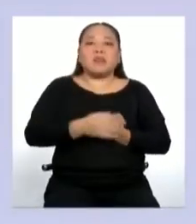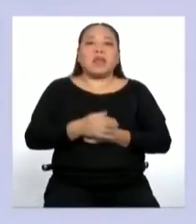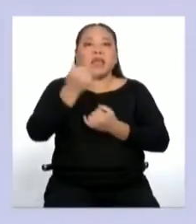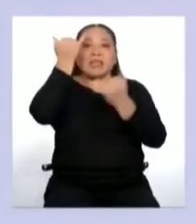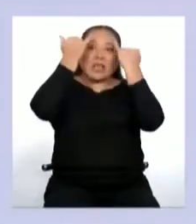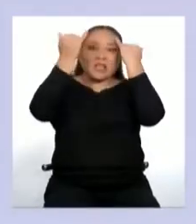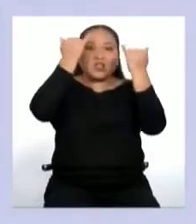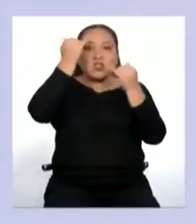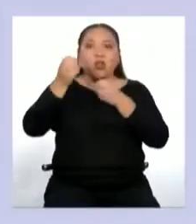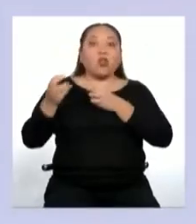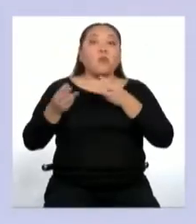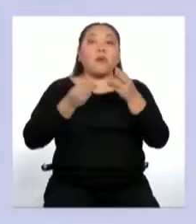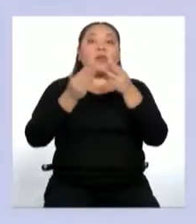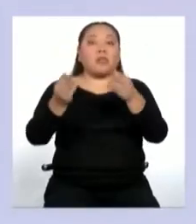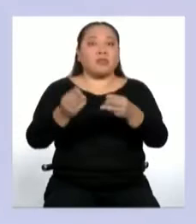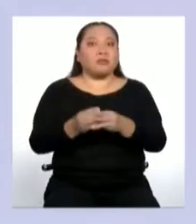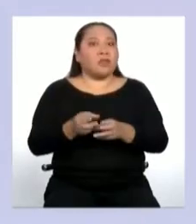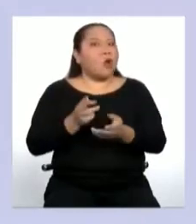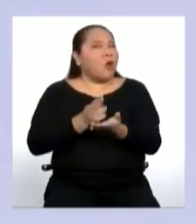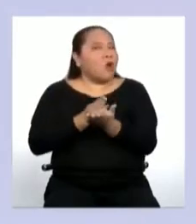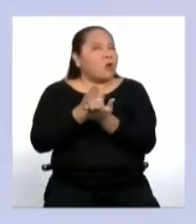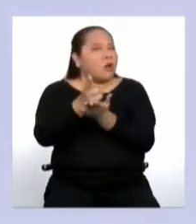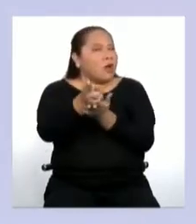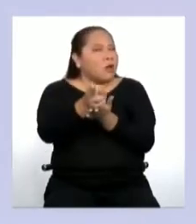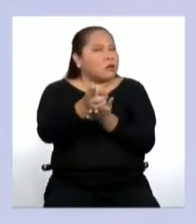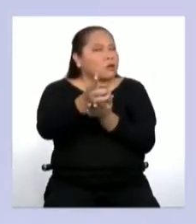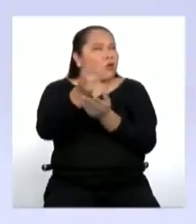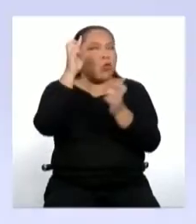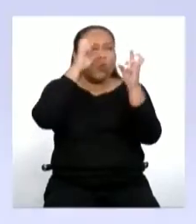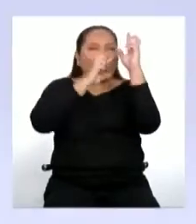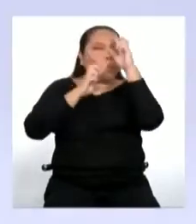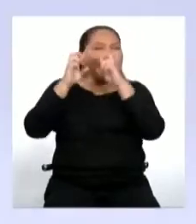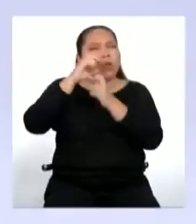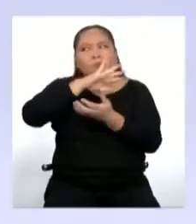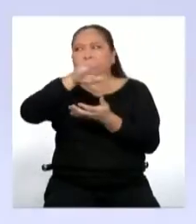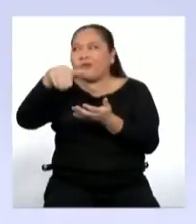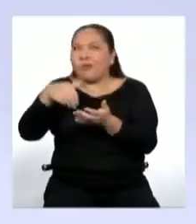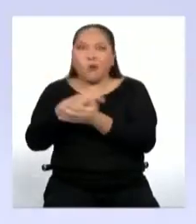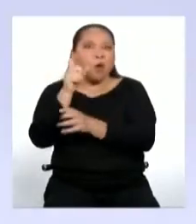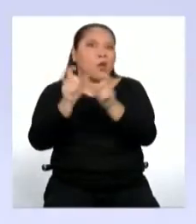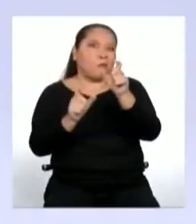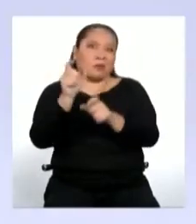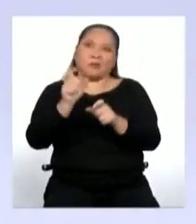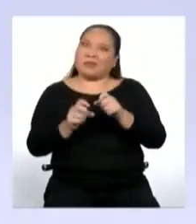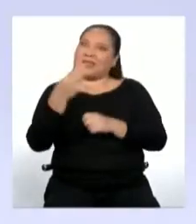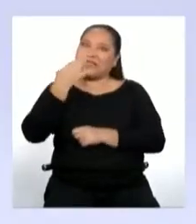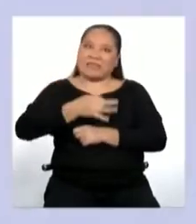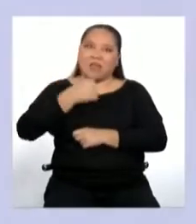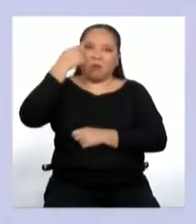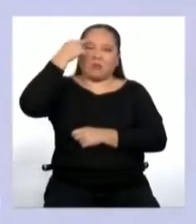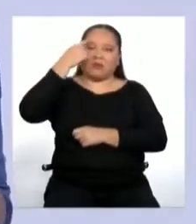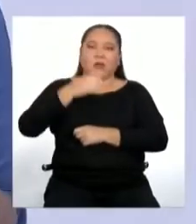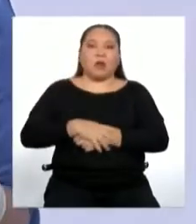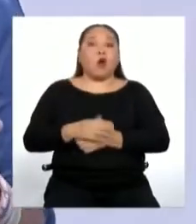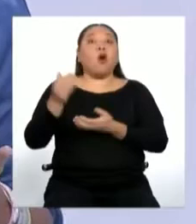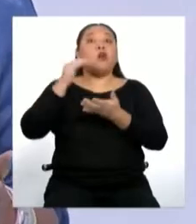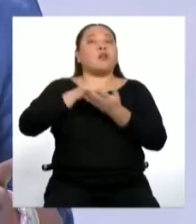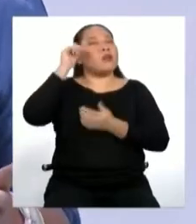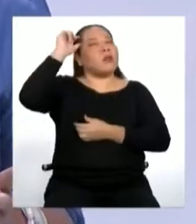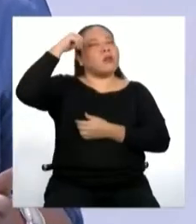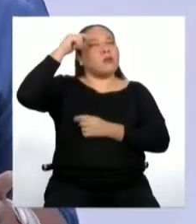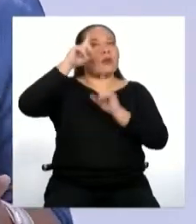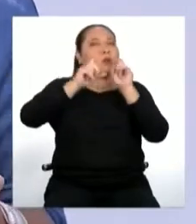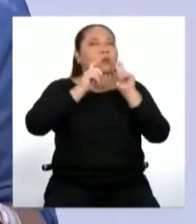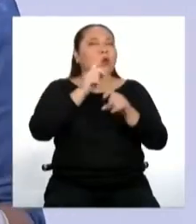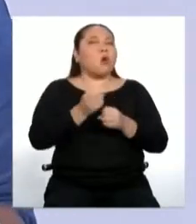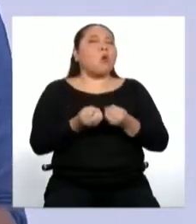Ahora bien, seamos honestos. Estas dudas son comunes. A todos nos ha pasado. Muy bien, entonces volvamos a la pregunta. ¿Cómo escribir una carta